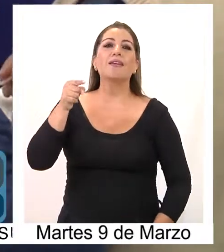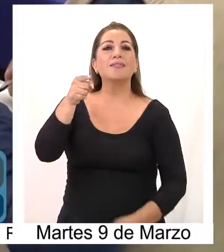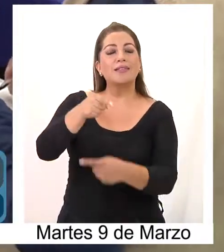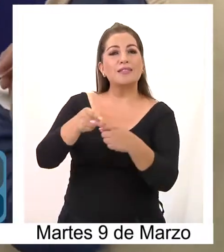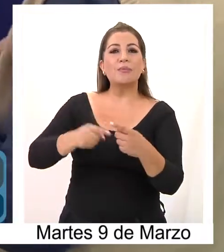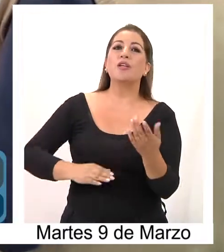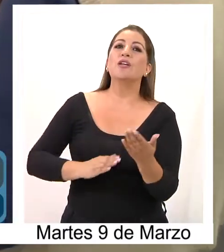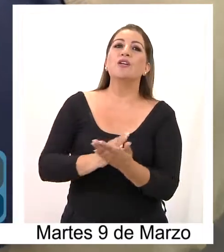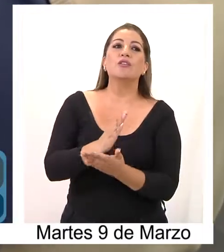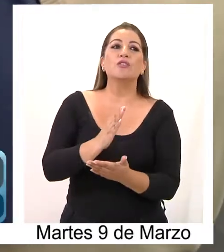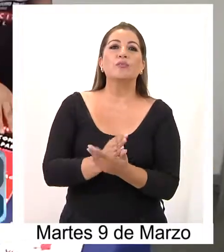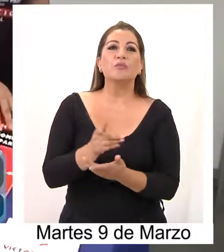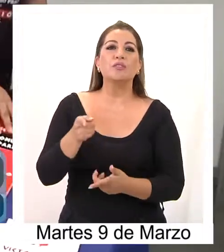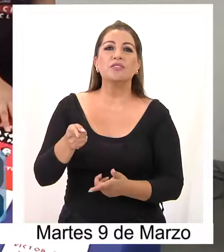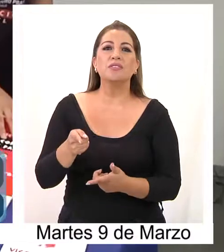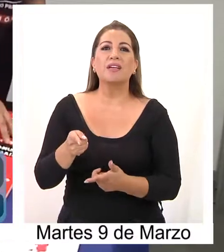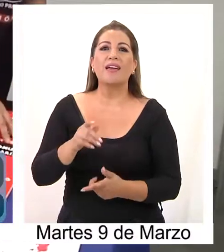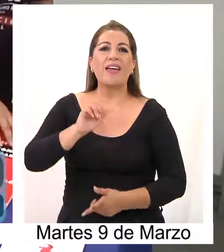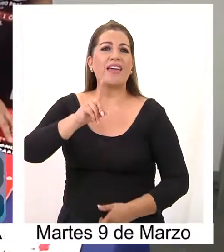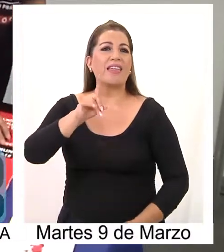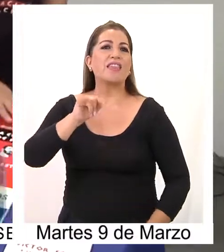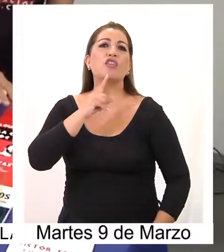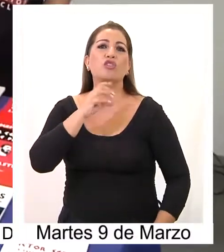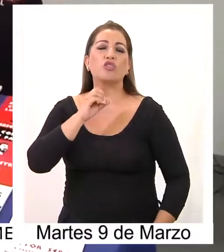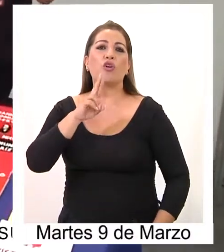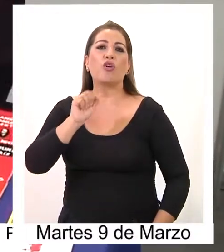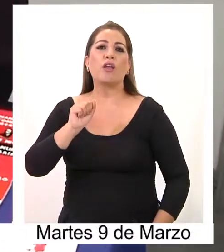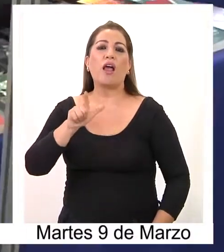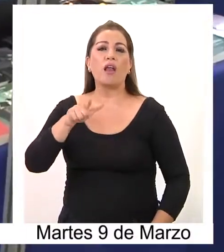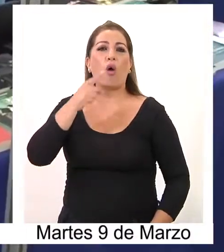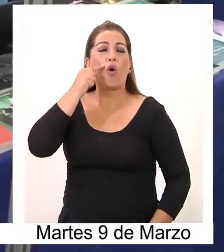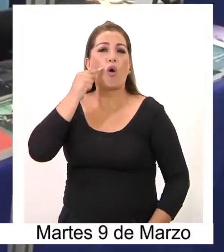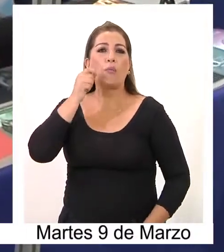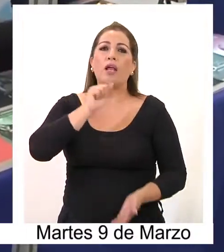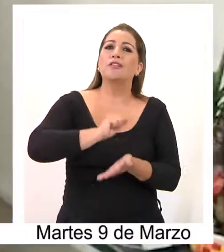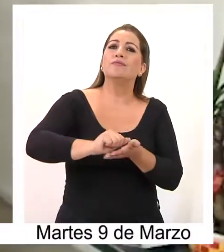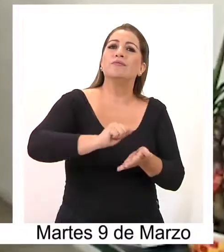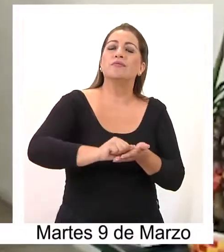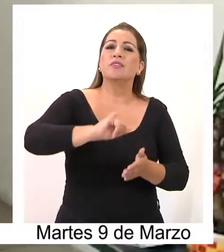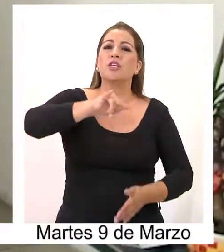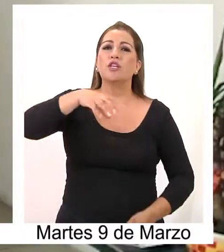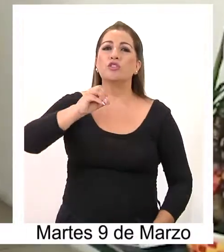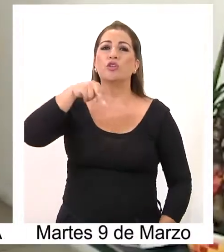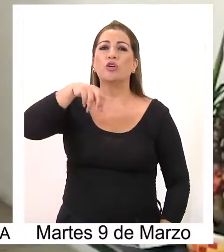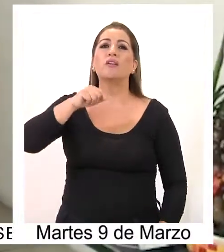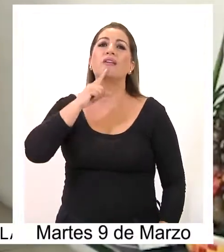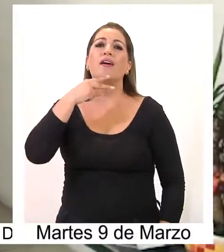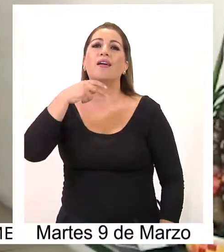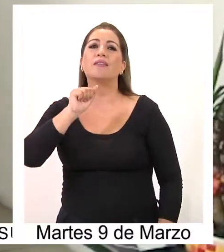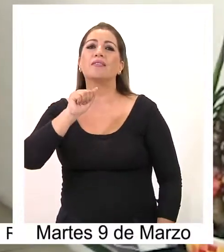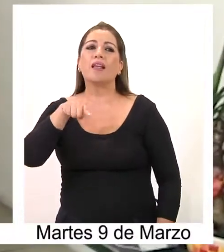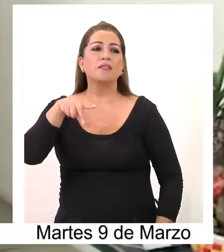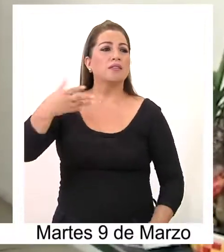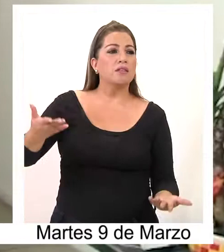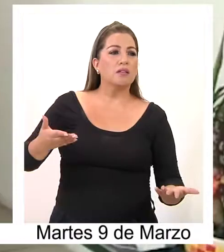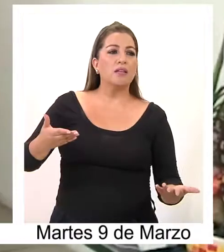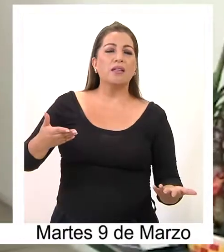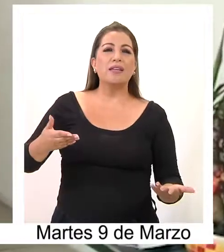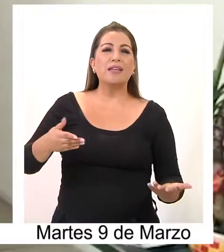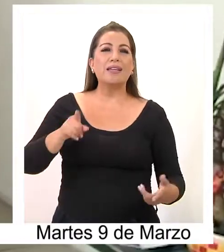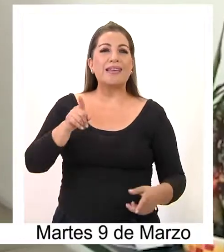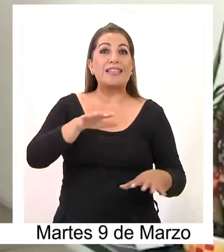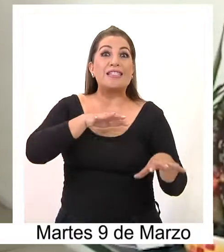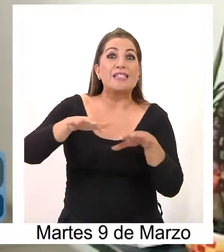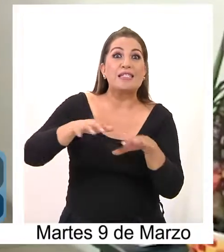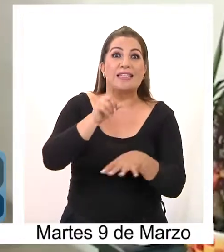Sismo, editorial creada por el poeta iquiqueño Jonathan Guillén. Editorial Sismo es una editorial independiente de aquí